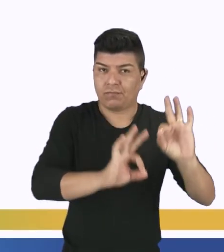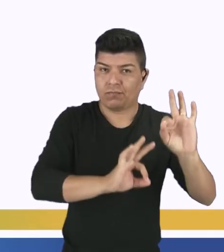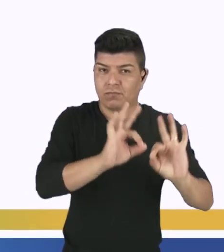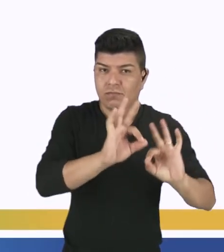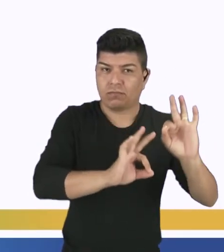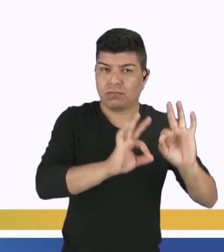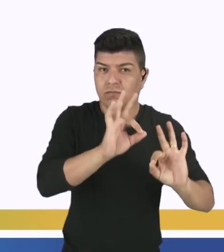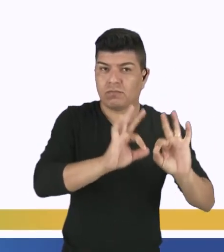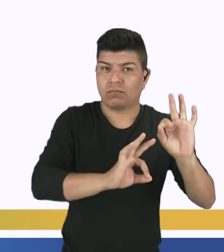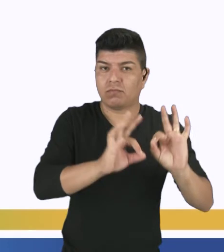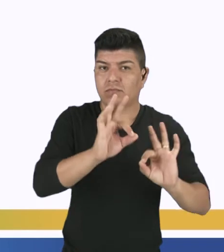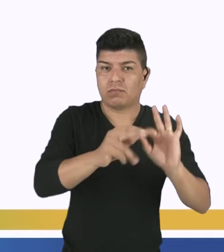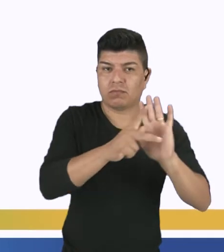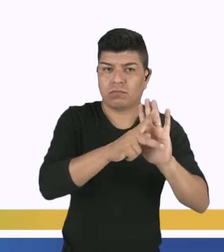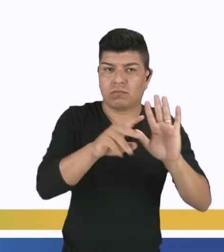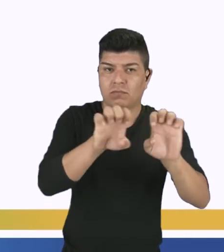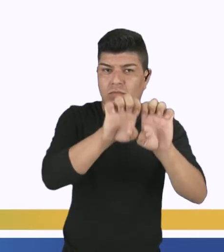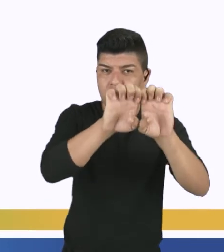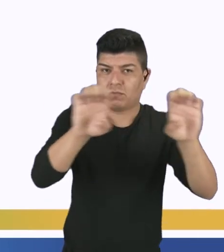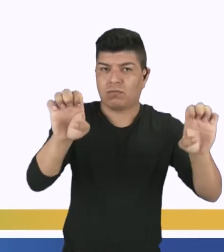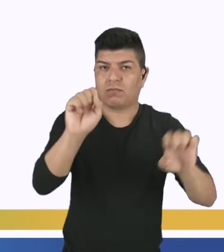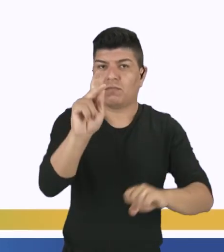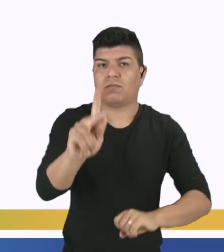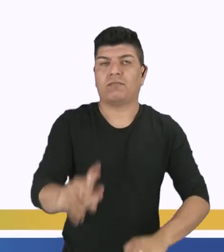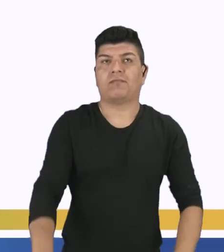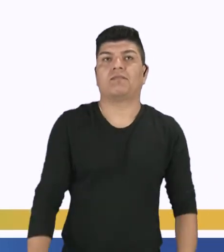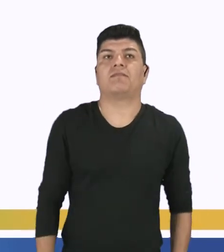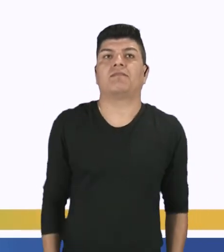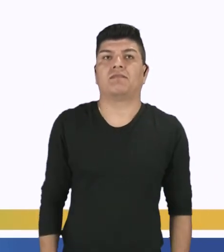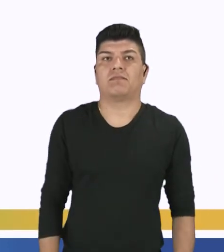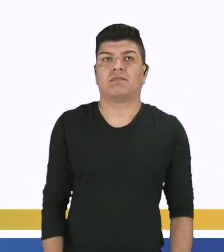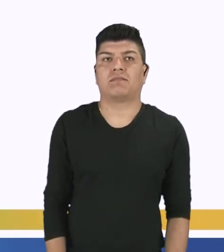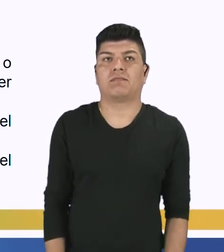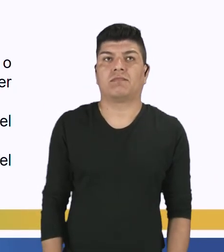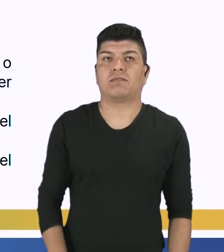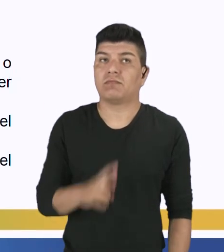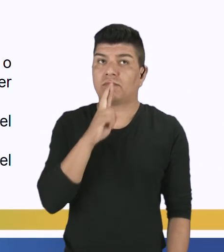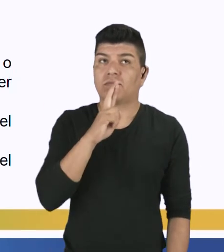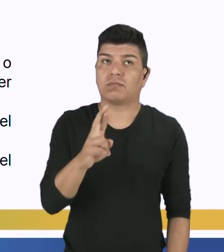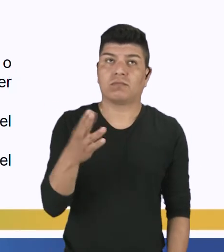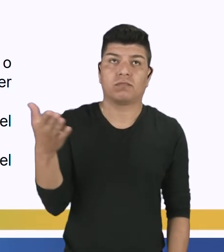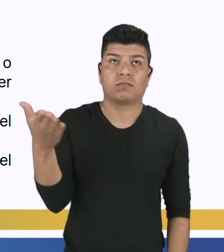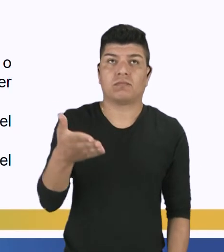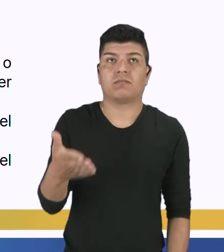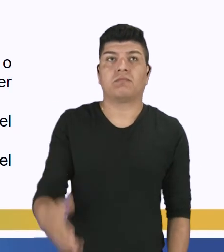organizada su estructura, ¿tá bueno? Entonces, vamos responder.